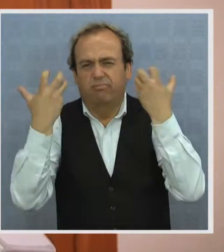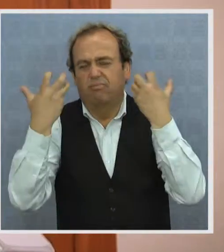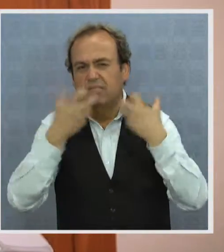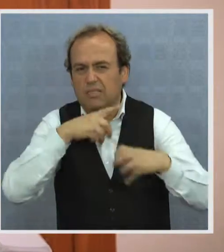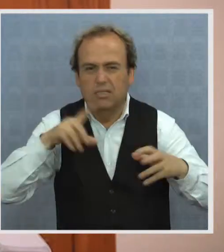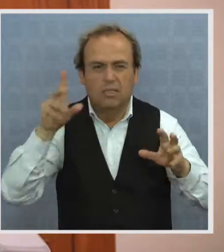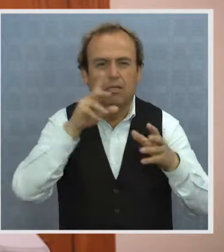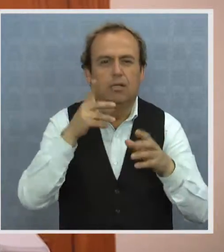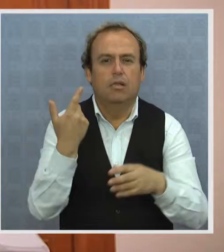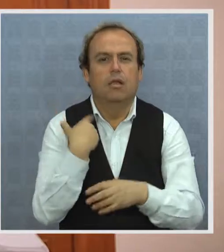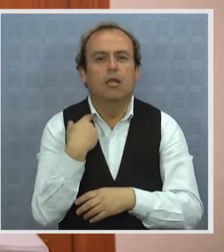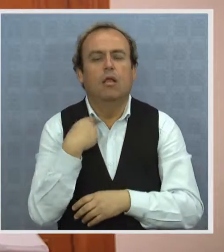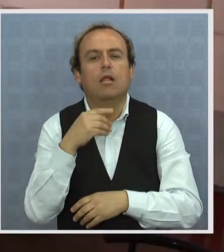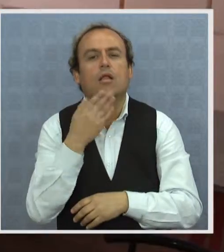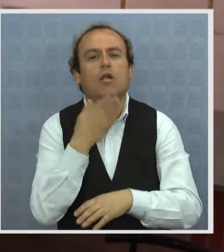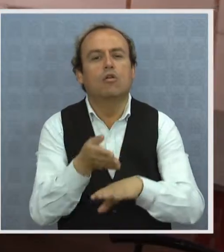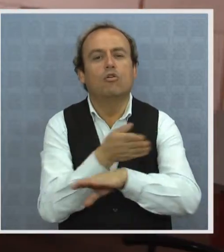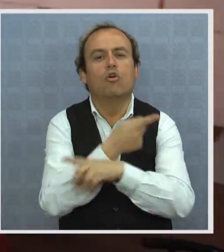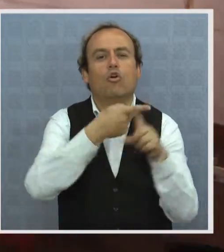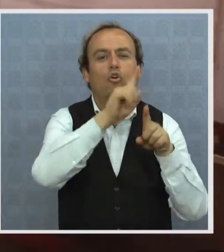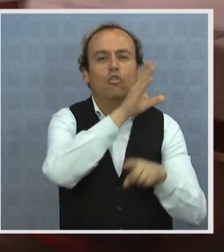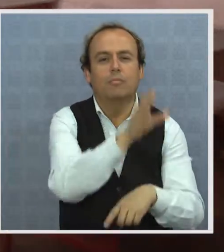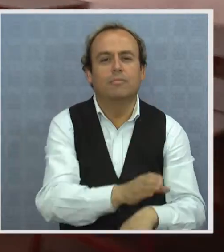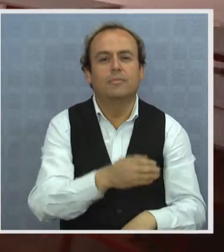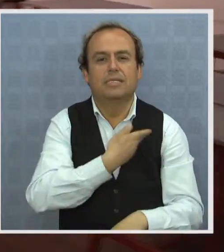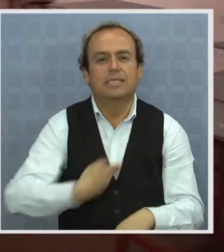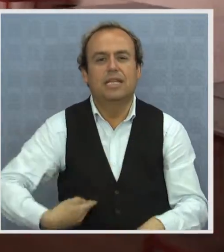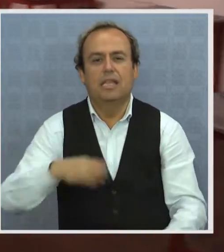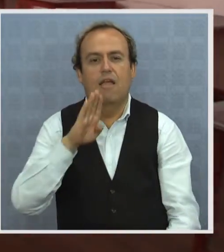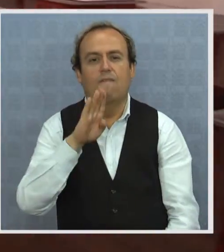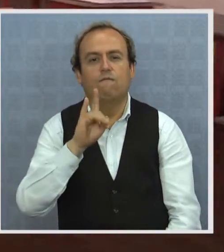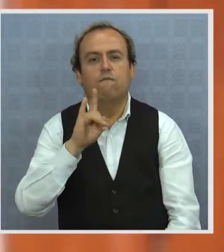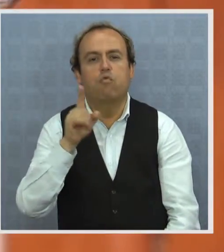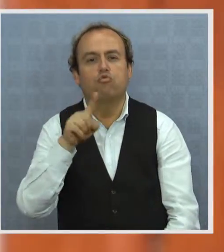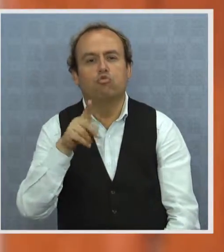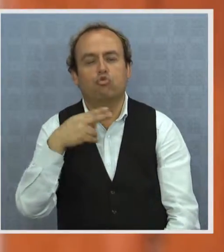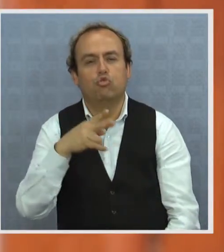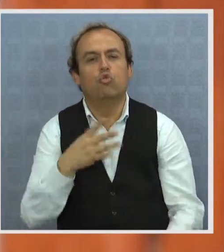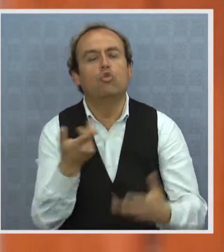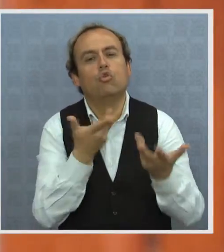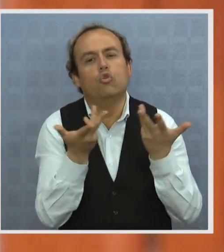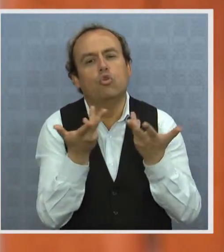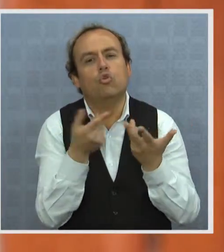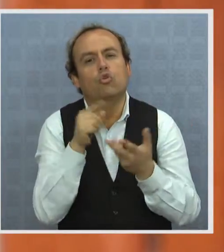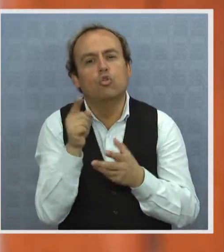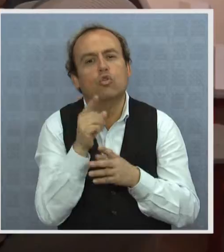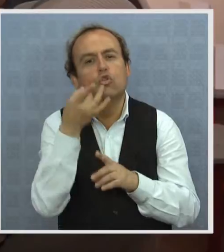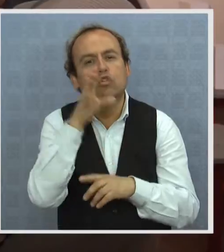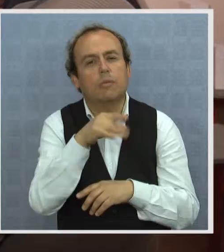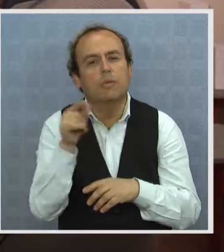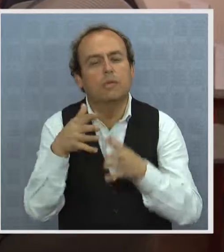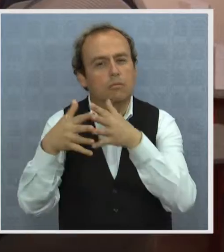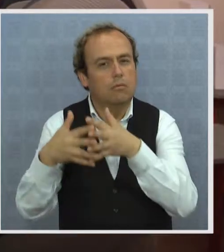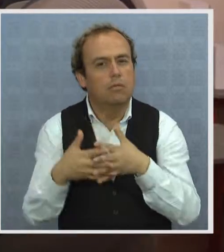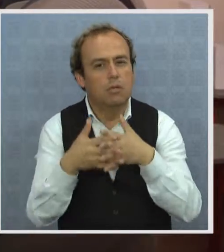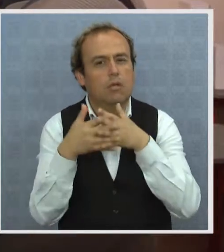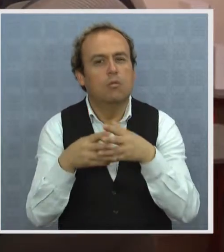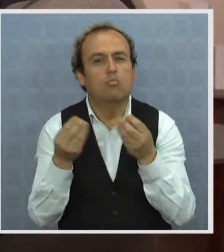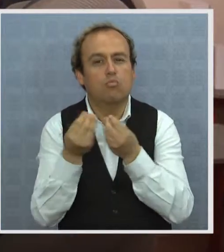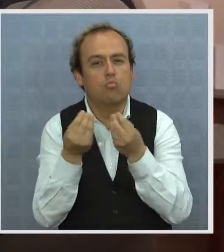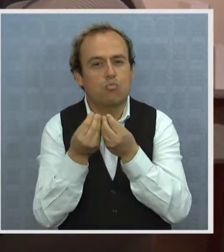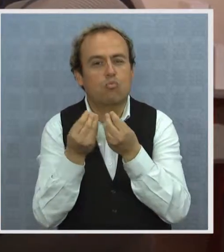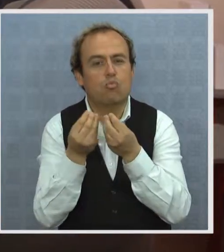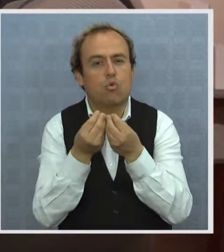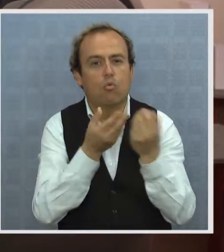con el presidente Bush. También asegura que Latinoamérica solo está en el radar norteamericano por la cantidad de